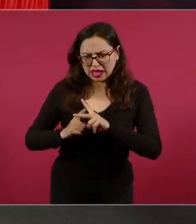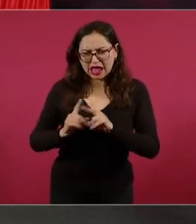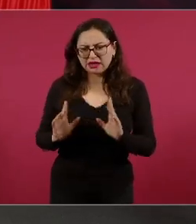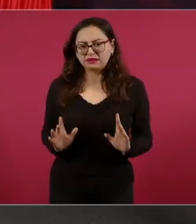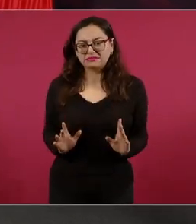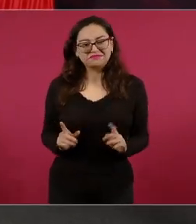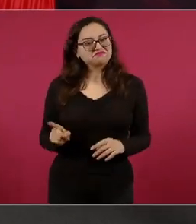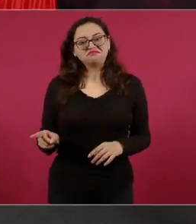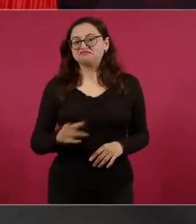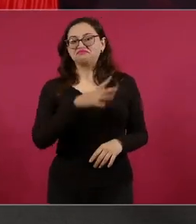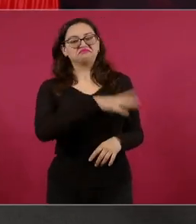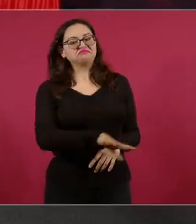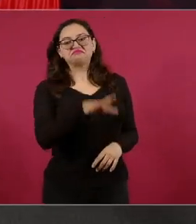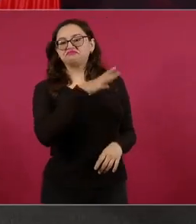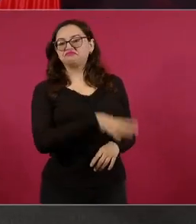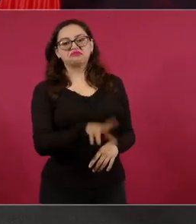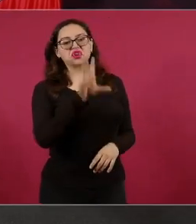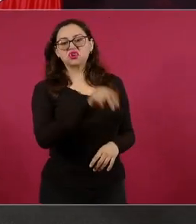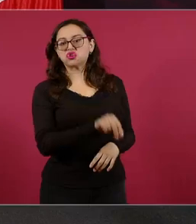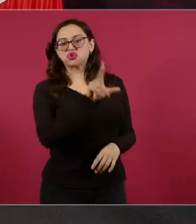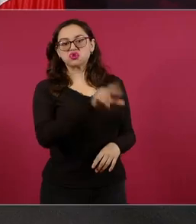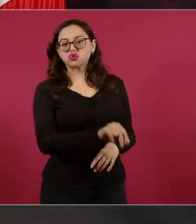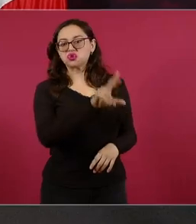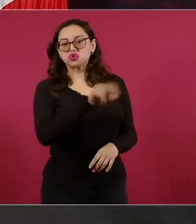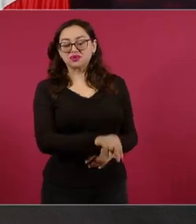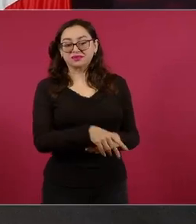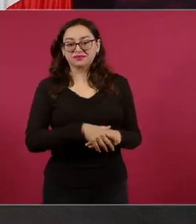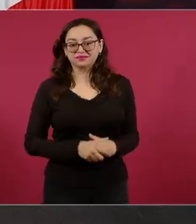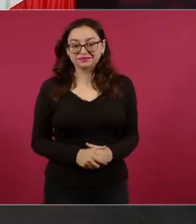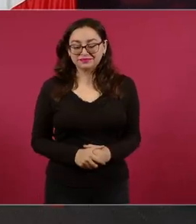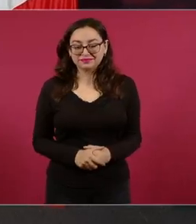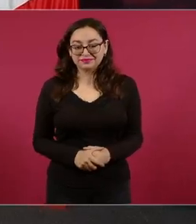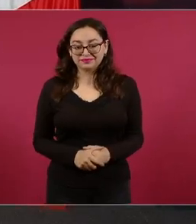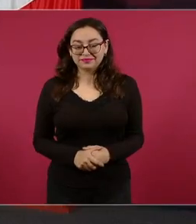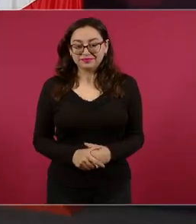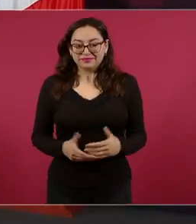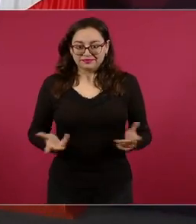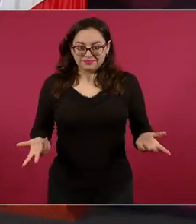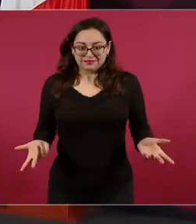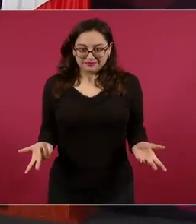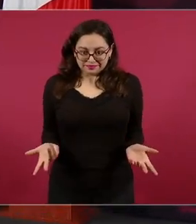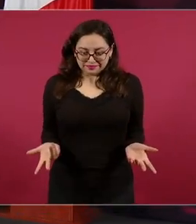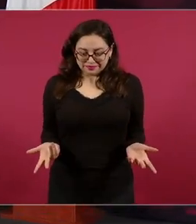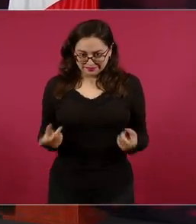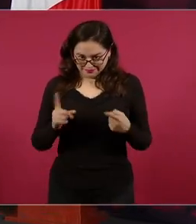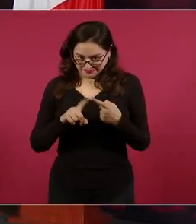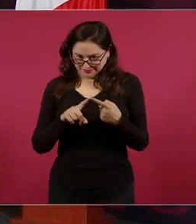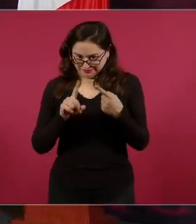Y además, dimos a conocer